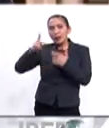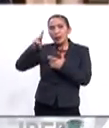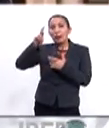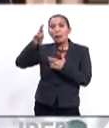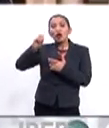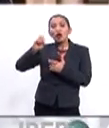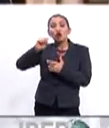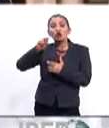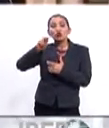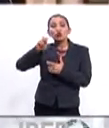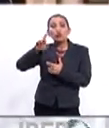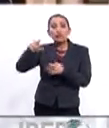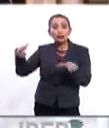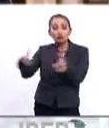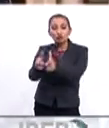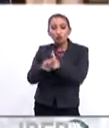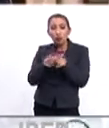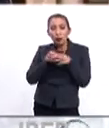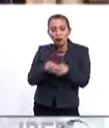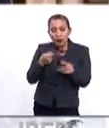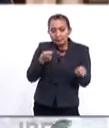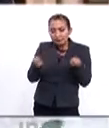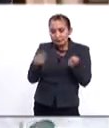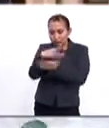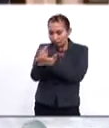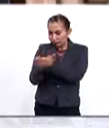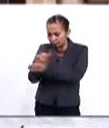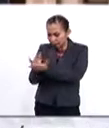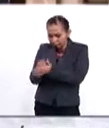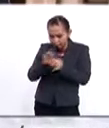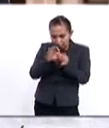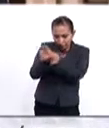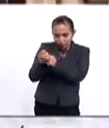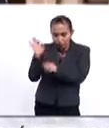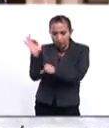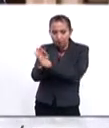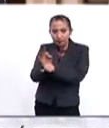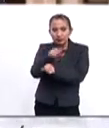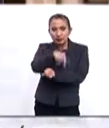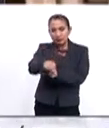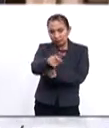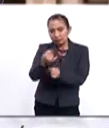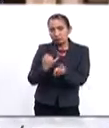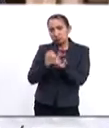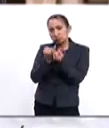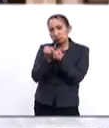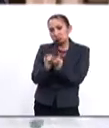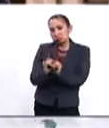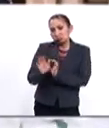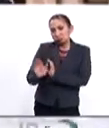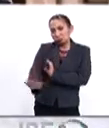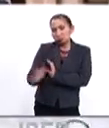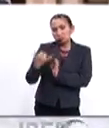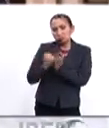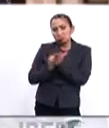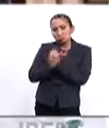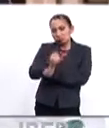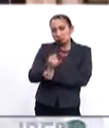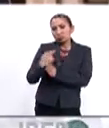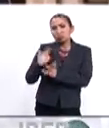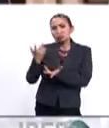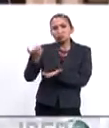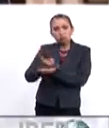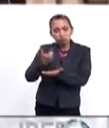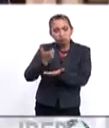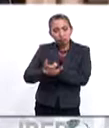PROSUR, que sería un mecanismo de coordinación de políticas públicas en defensa de la democracia, independencia de poderes,